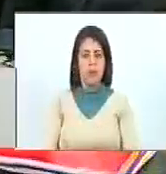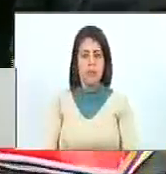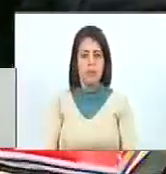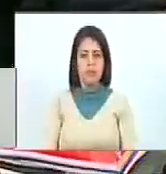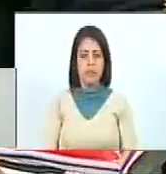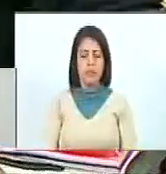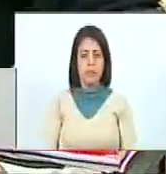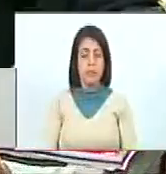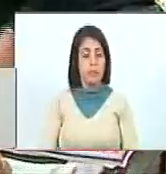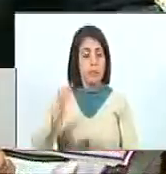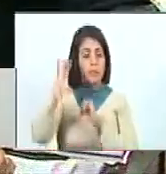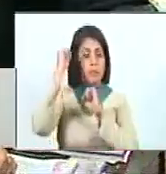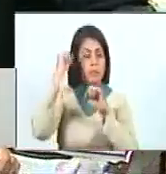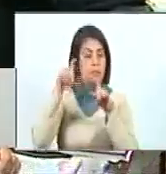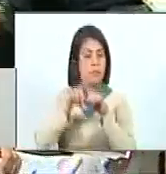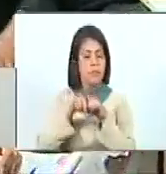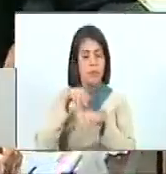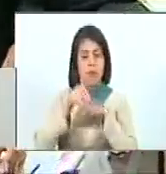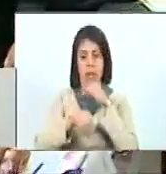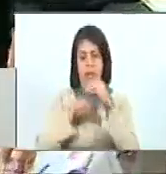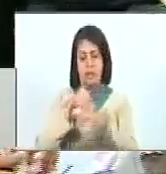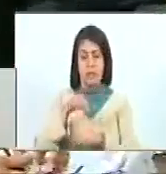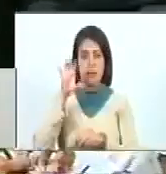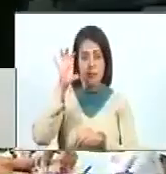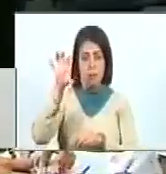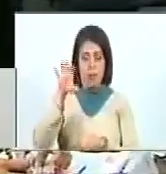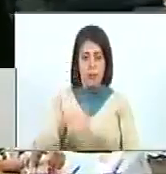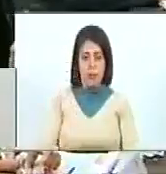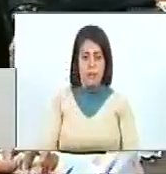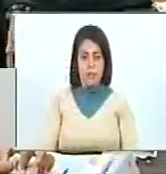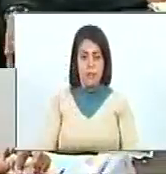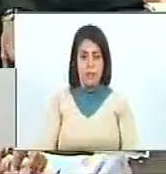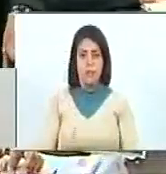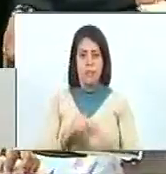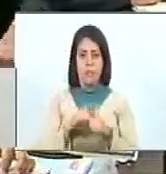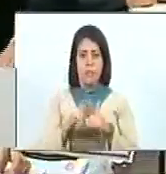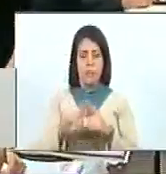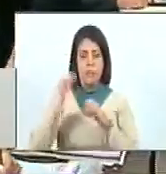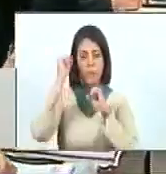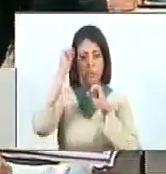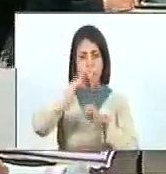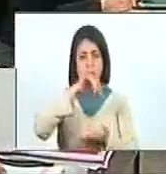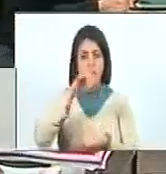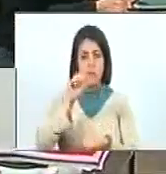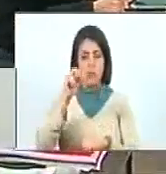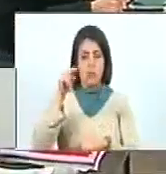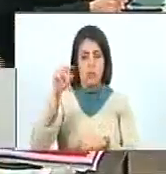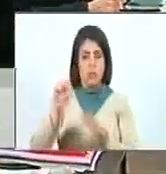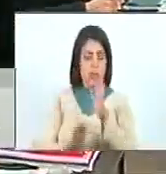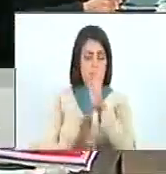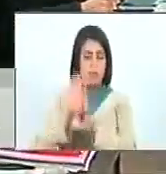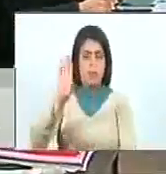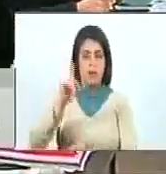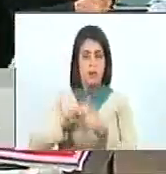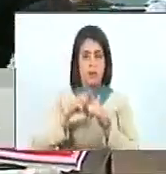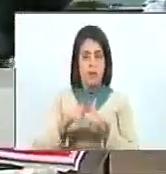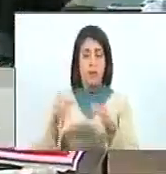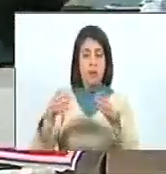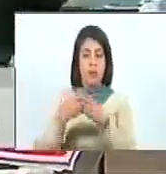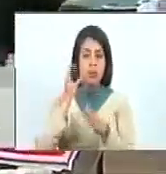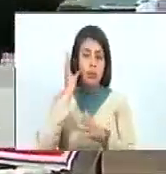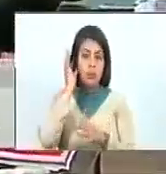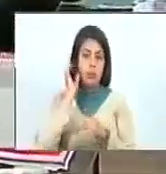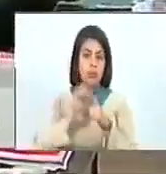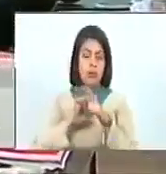Un acto heroico como construir patria emancipada. Por eso, ¡viva Juana Ramírez la avanzadora y la batería de